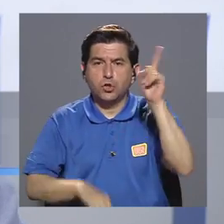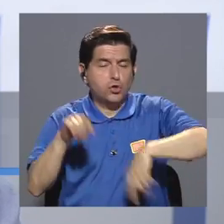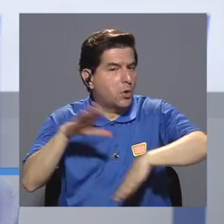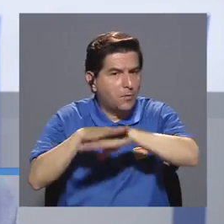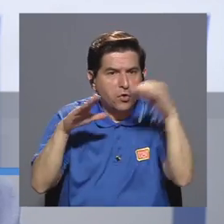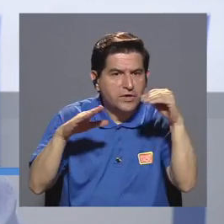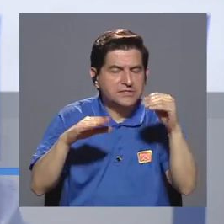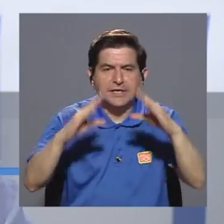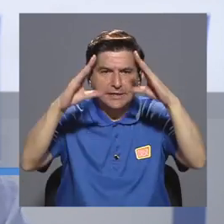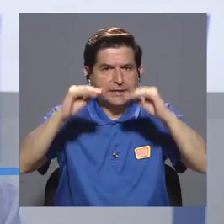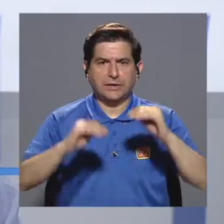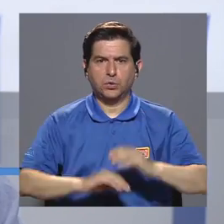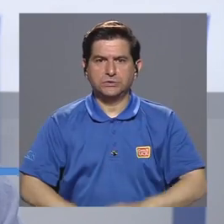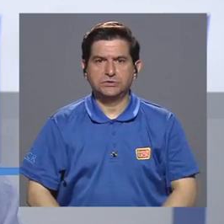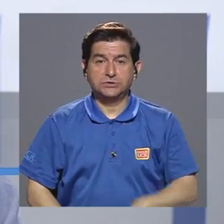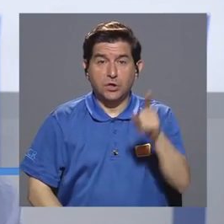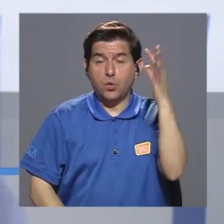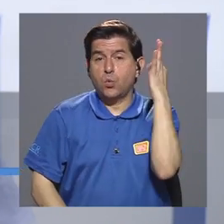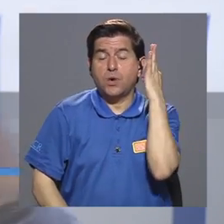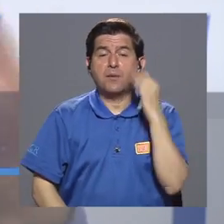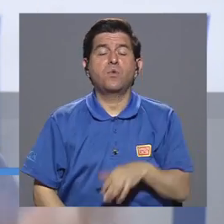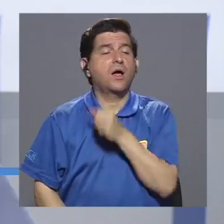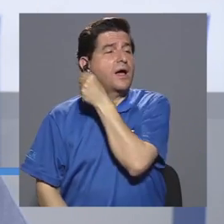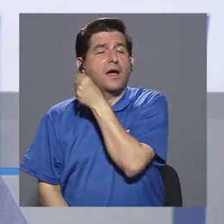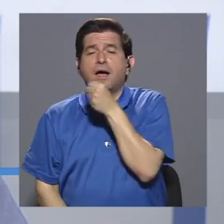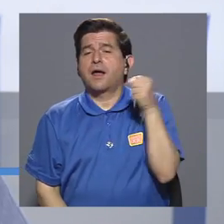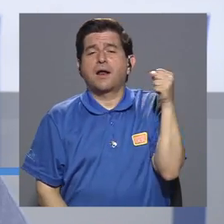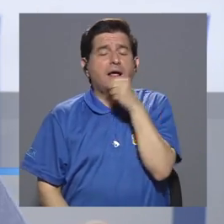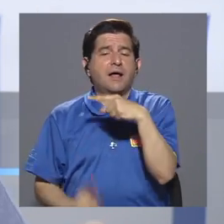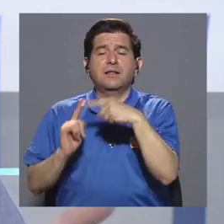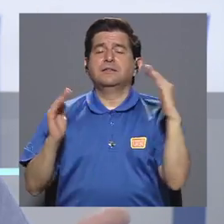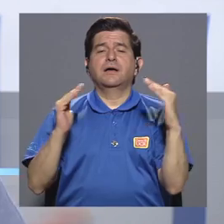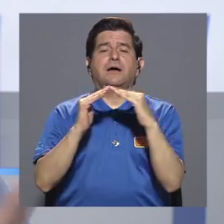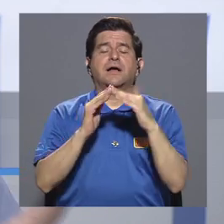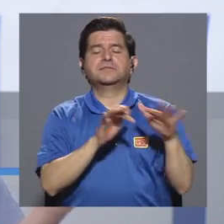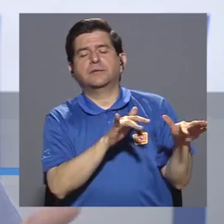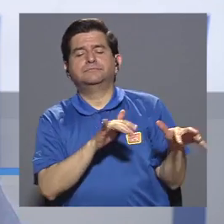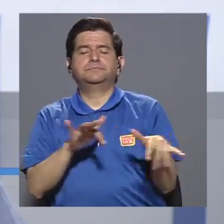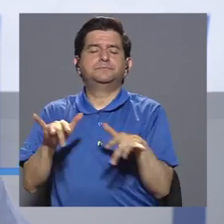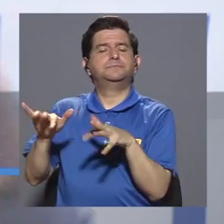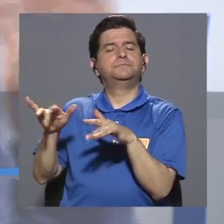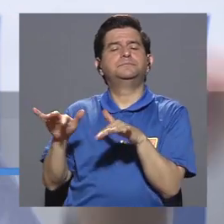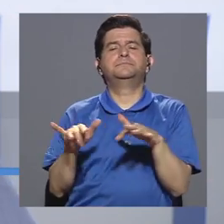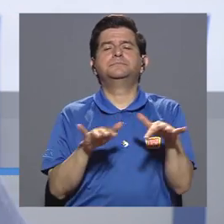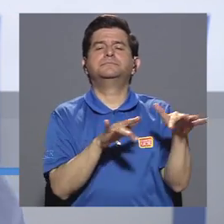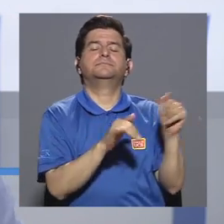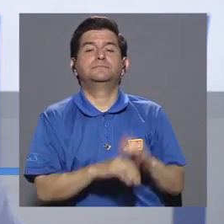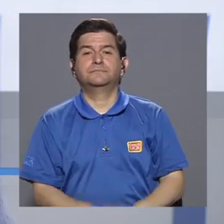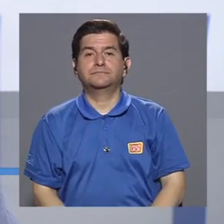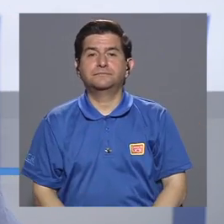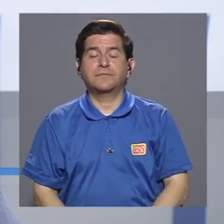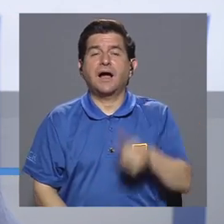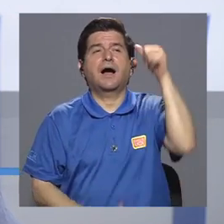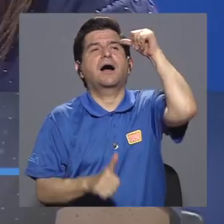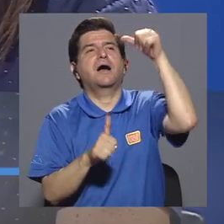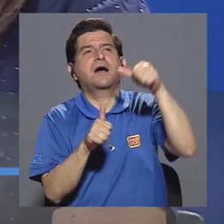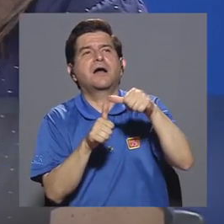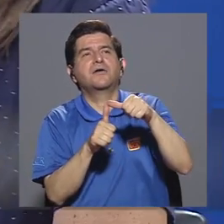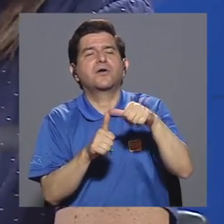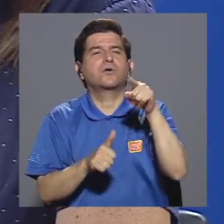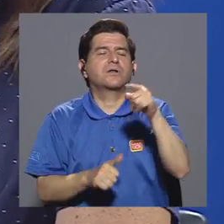queda, una señora se pone a cantar desde su casa a piano Te recuerdo a Amanda.